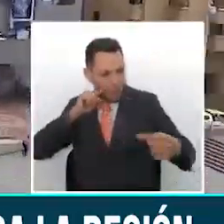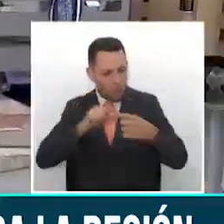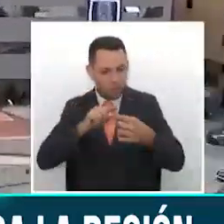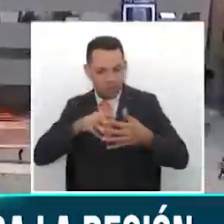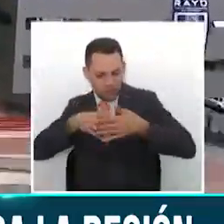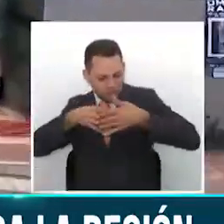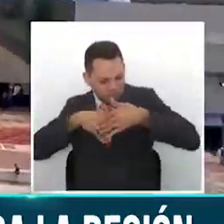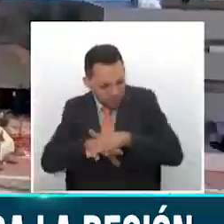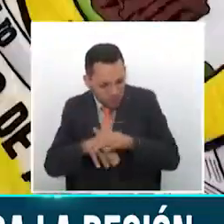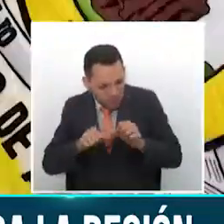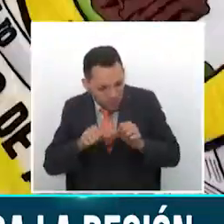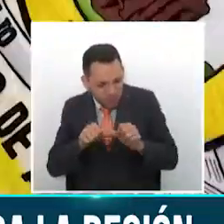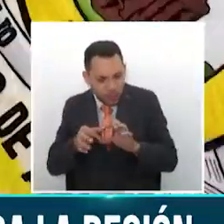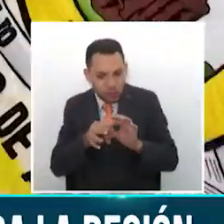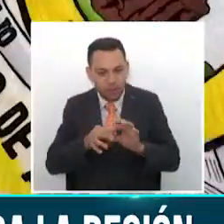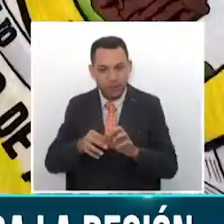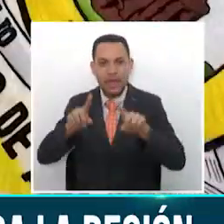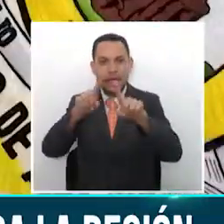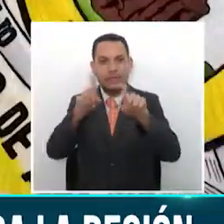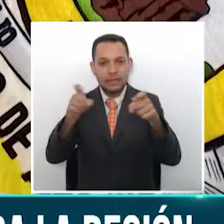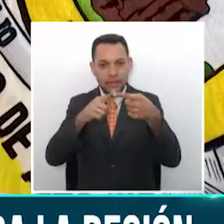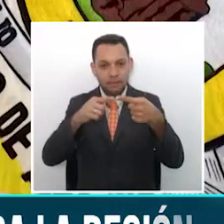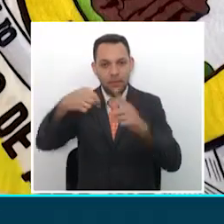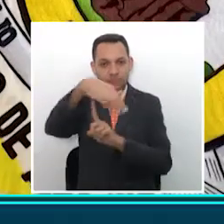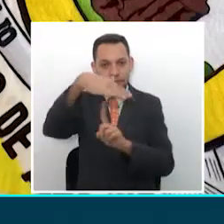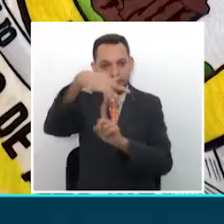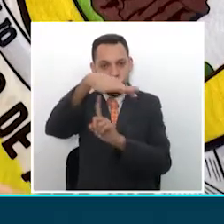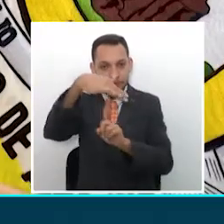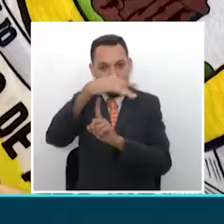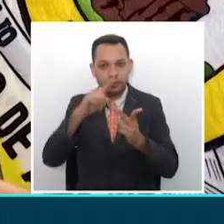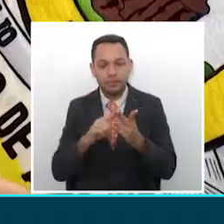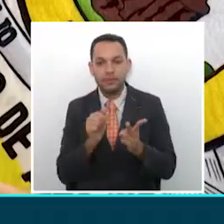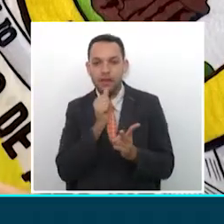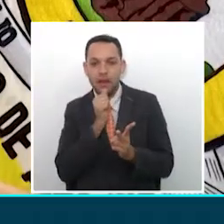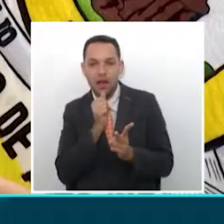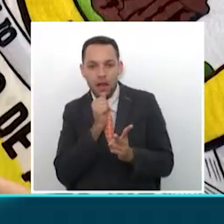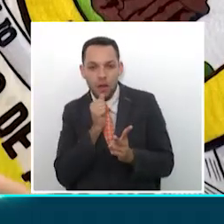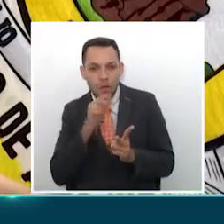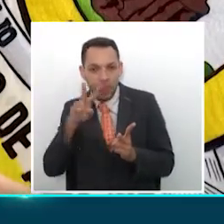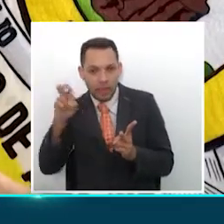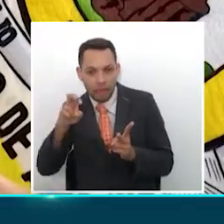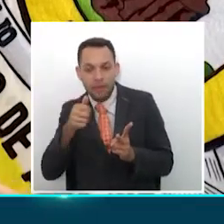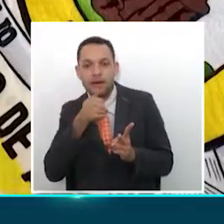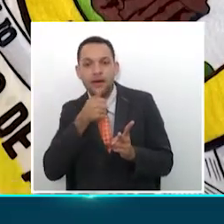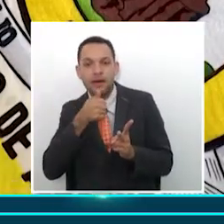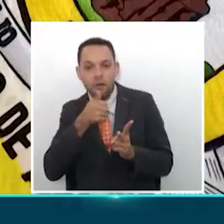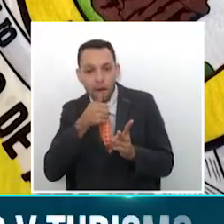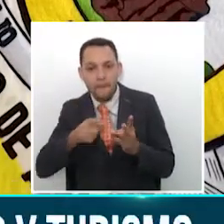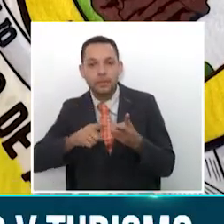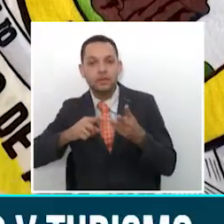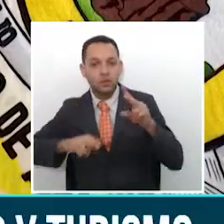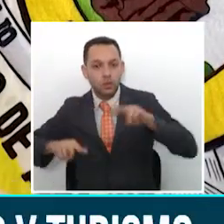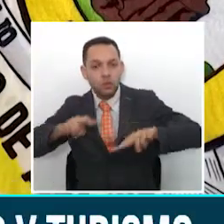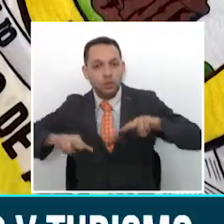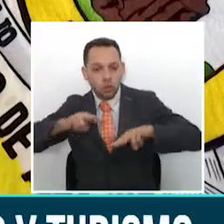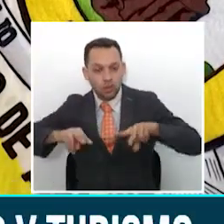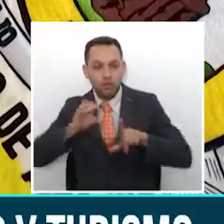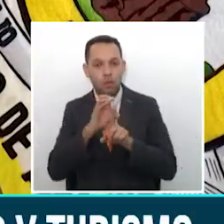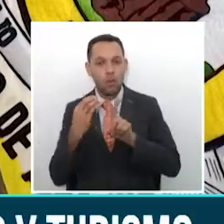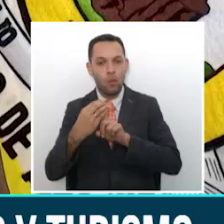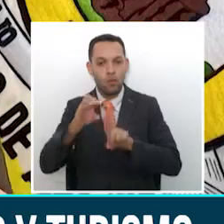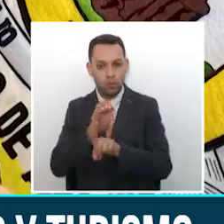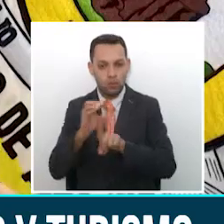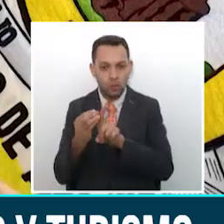Estamos hablando del medio ambiente, la sostenibilidad del agua, estamos hablando del turismo, del paisaje cultural cafetero,